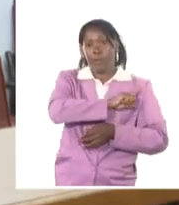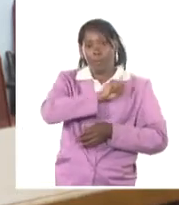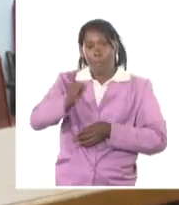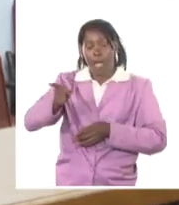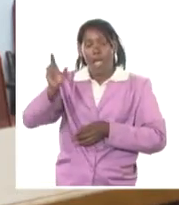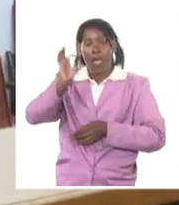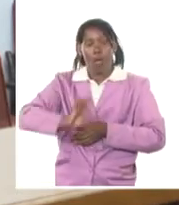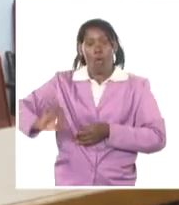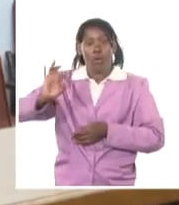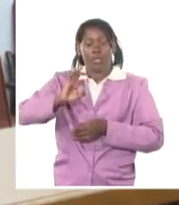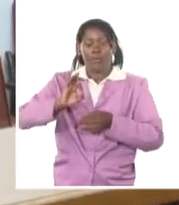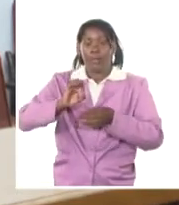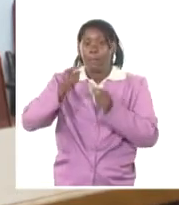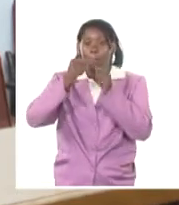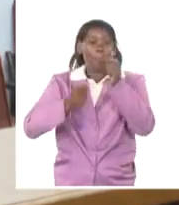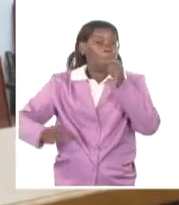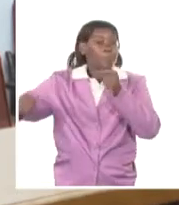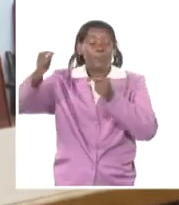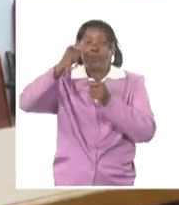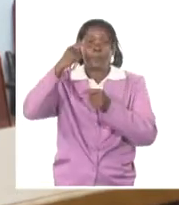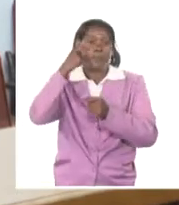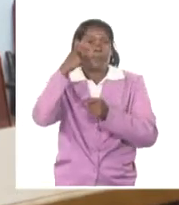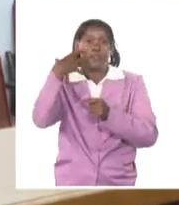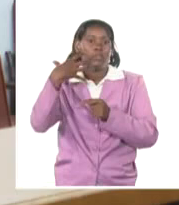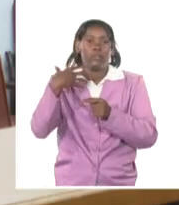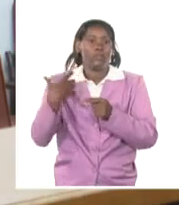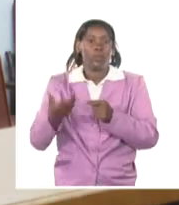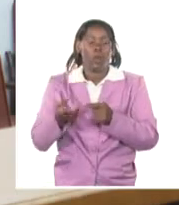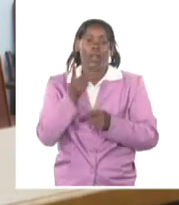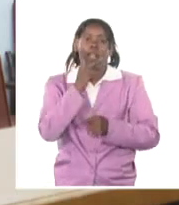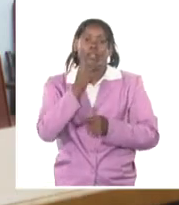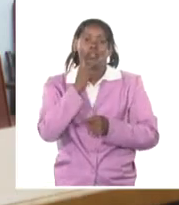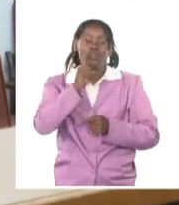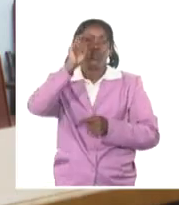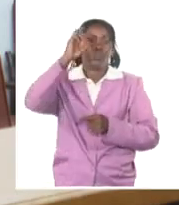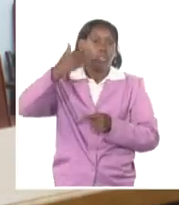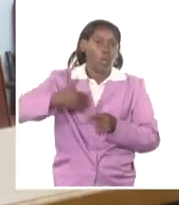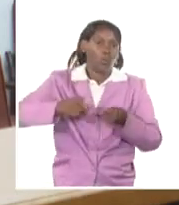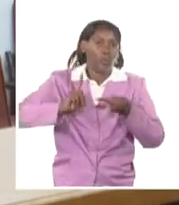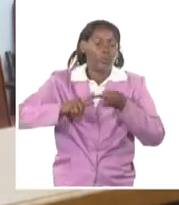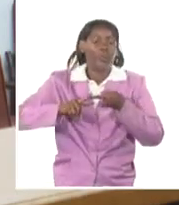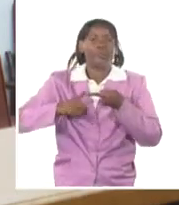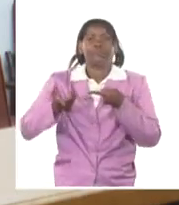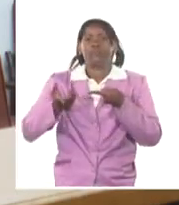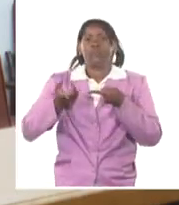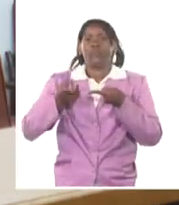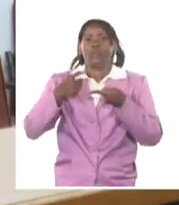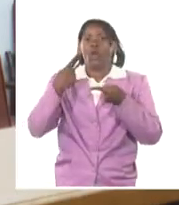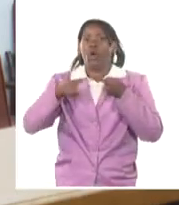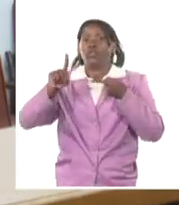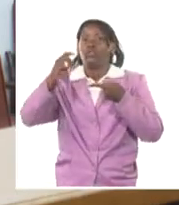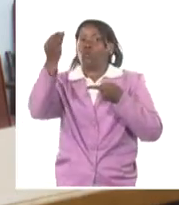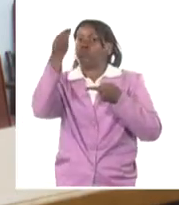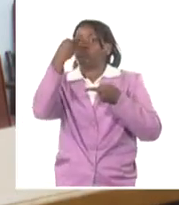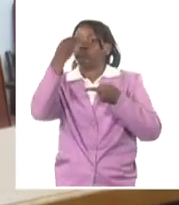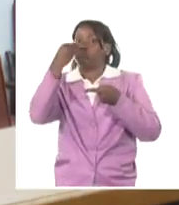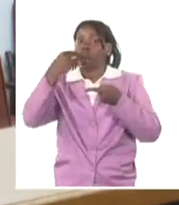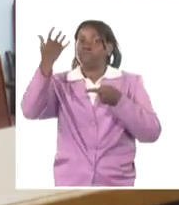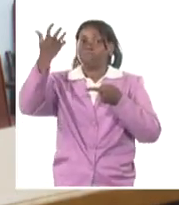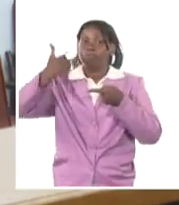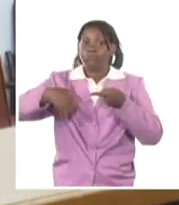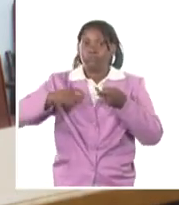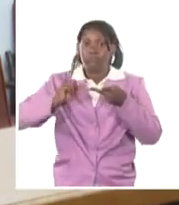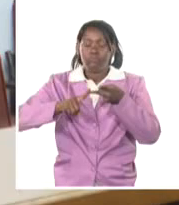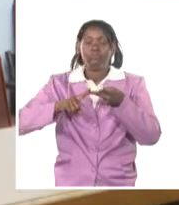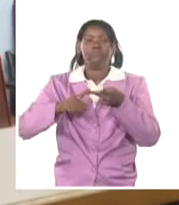se priorizaron los centros priorizados o los centros vitales. Llámese centros de elaboración de alimentos, llámese